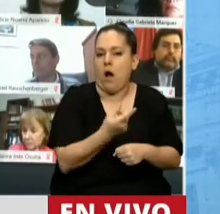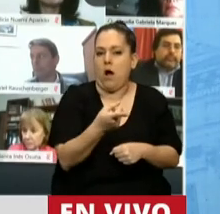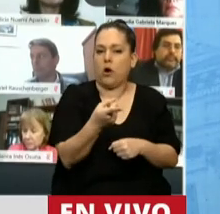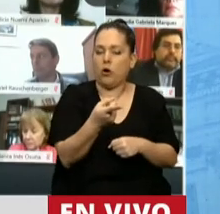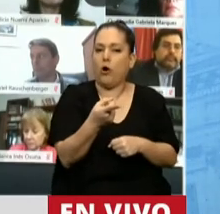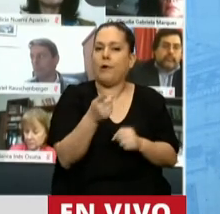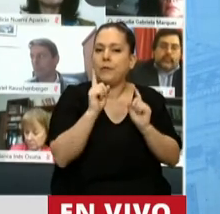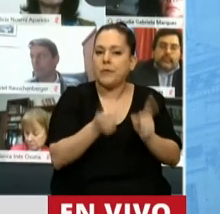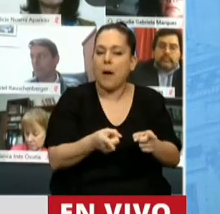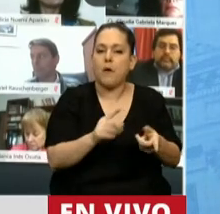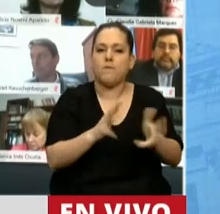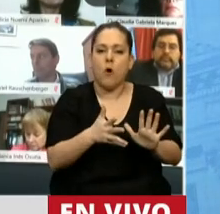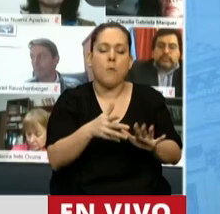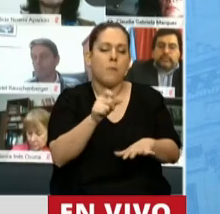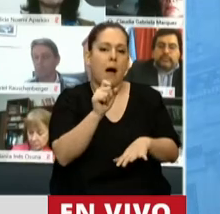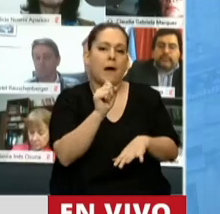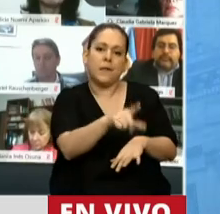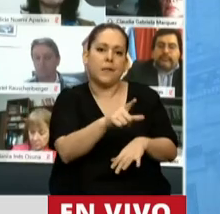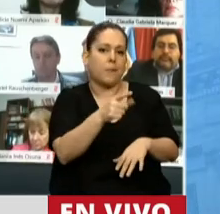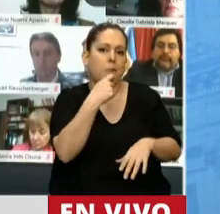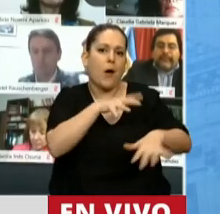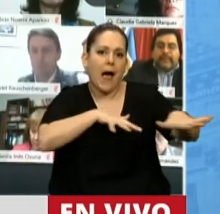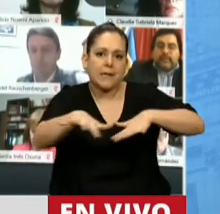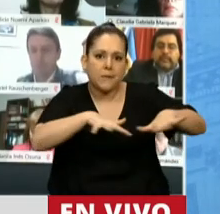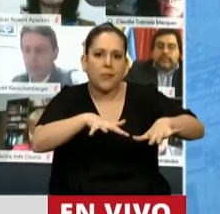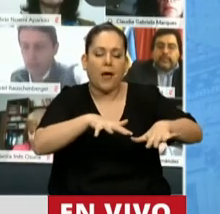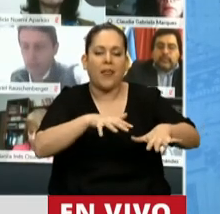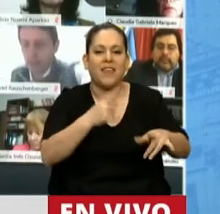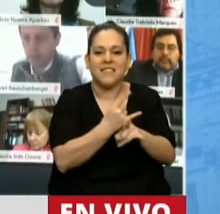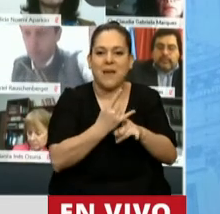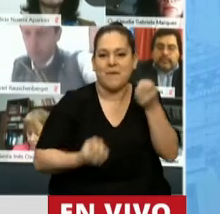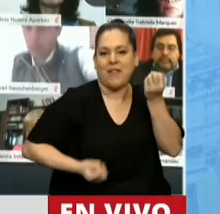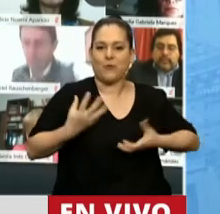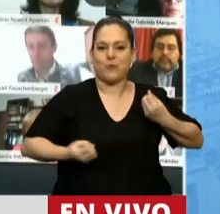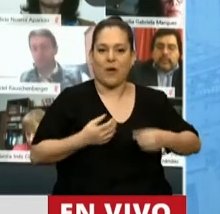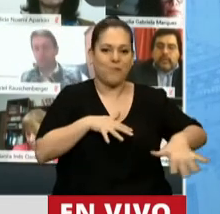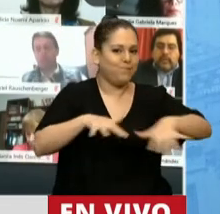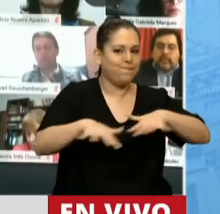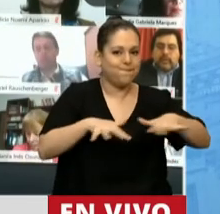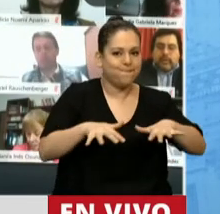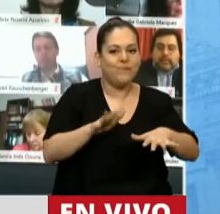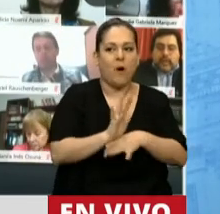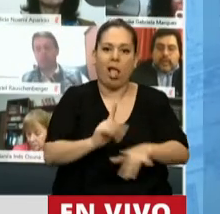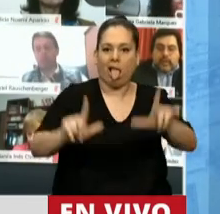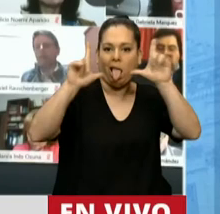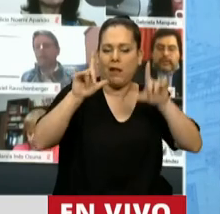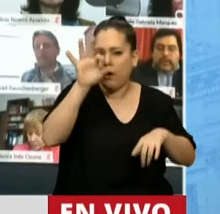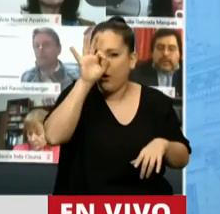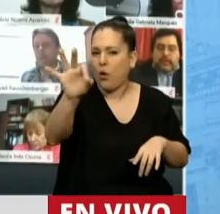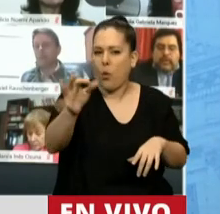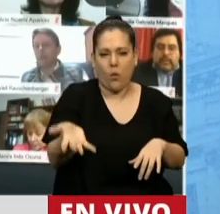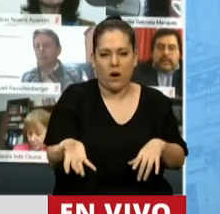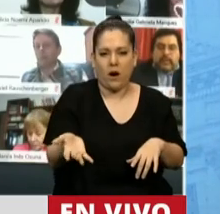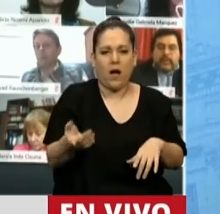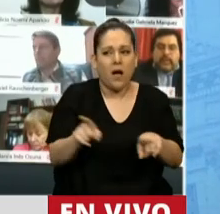práctica con su accionar en cada actividad, con entusiasmo, desde el anonimato como tantas otras